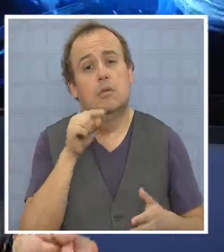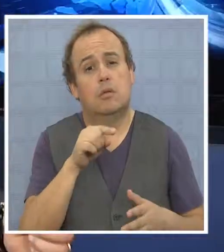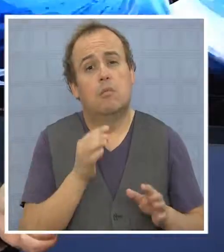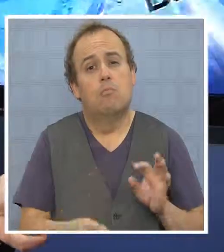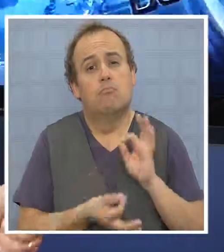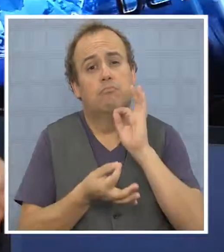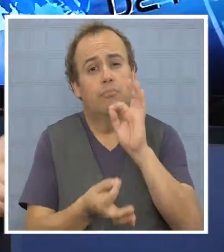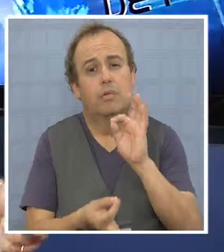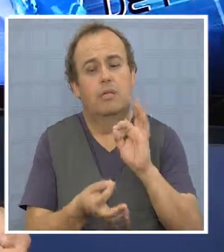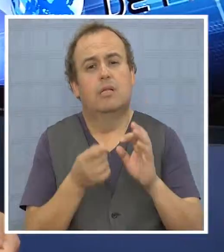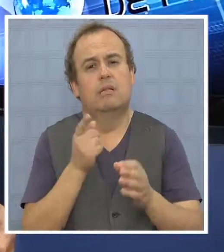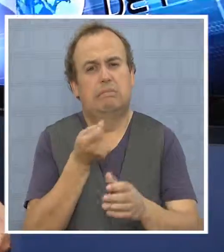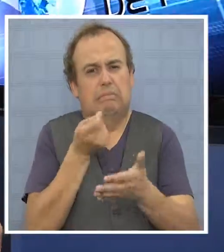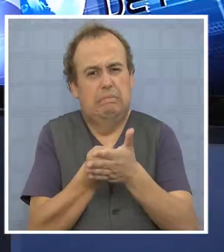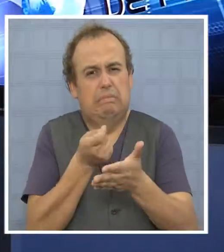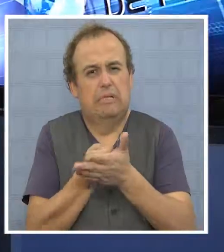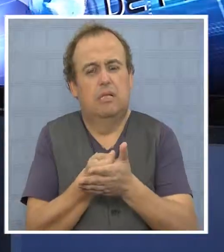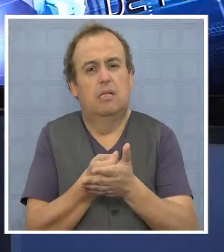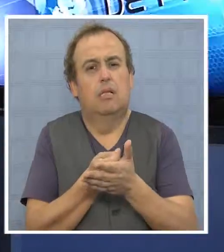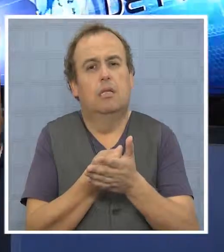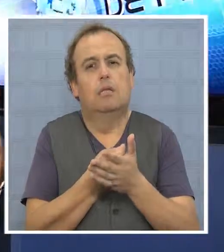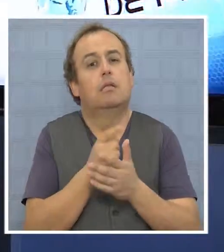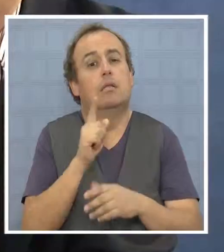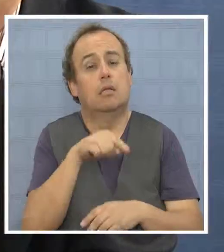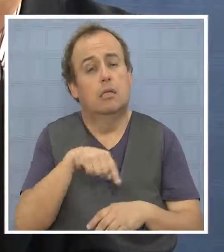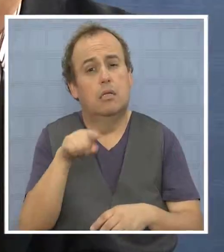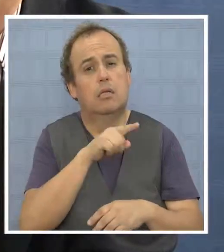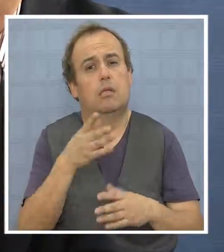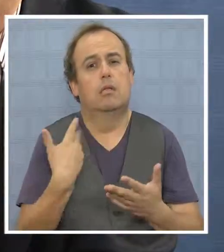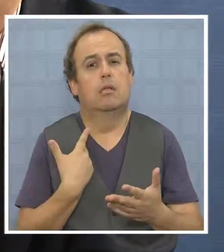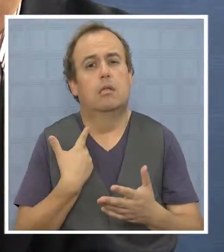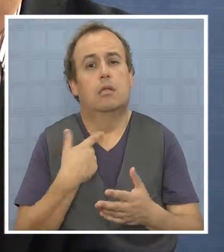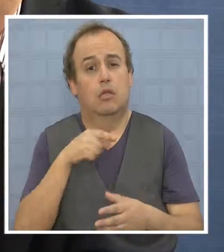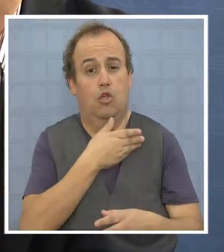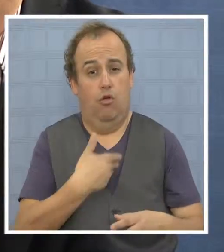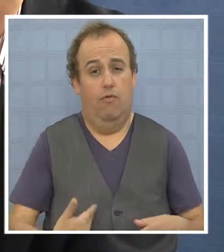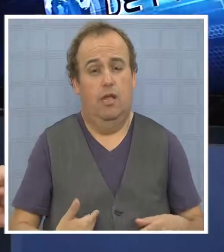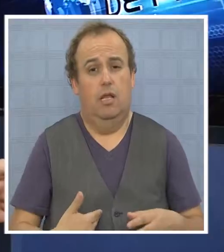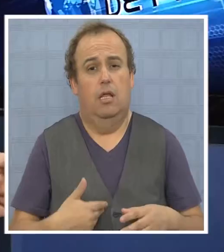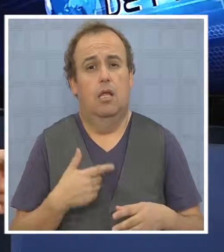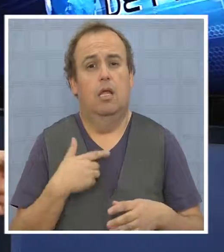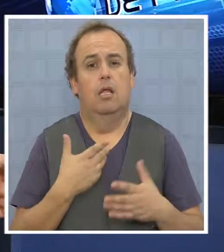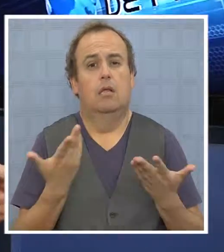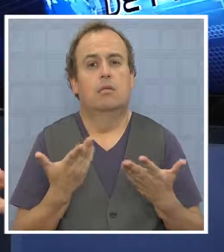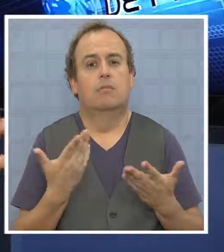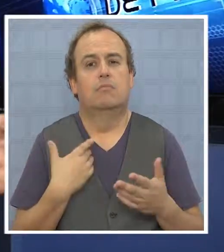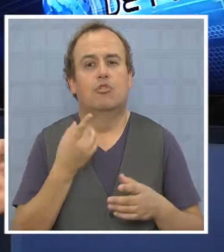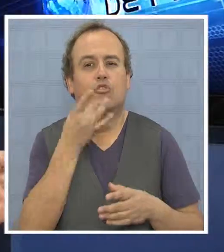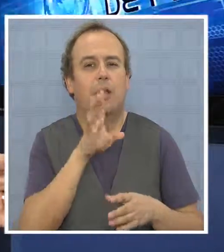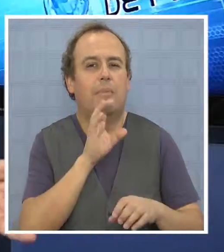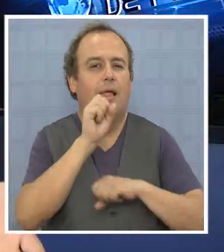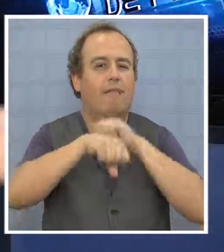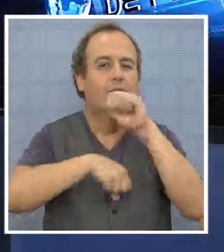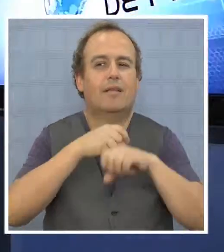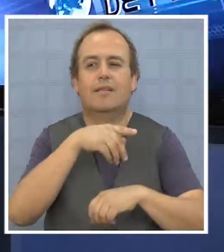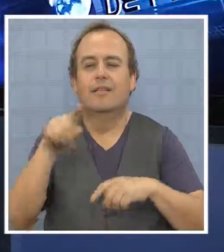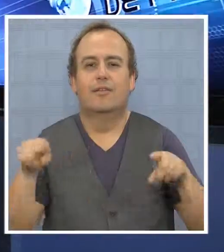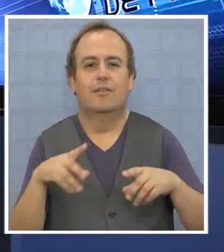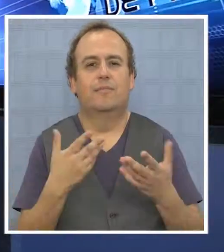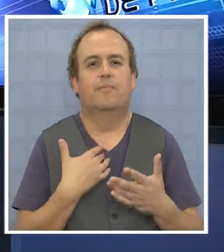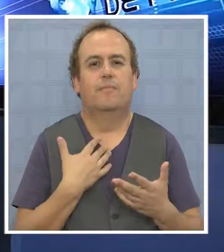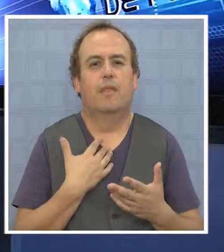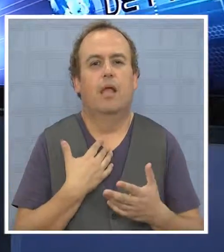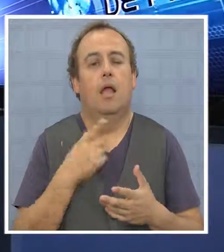tipo de propuestas, de exigencia, porque ya no era una propuesta, era una exigencia perentoria del gobierno, son demagógicas. Y esa